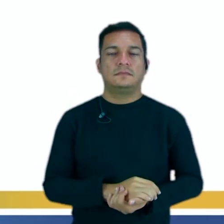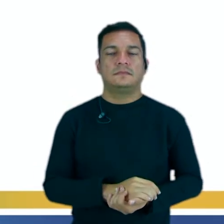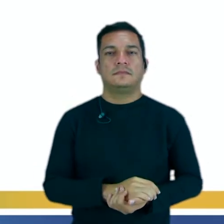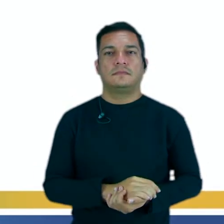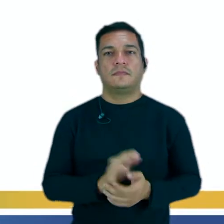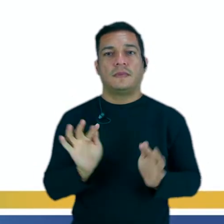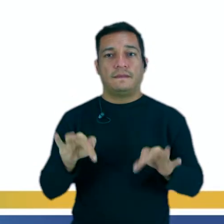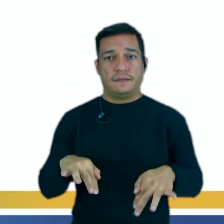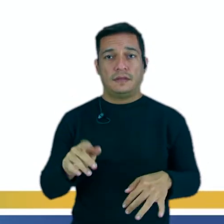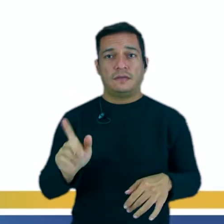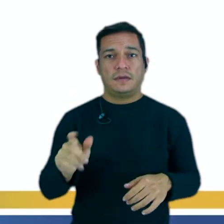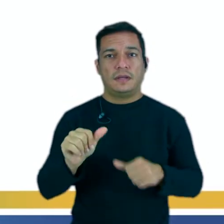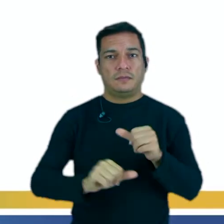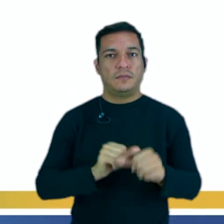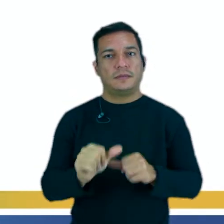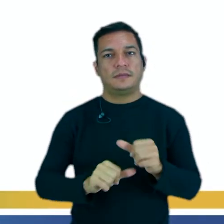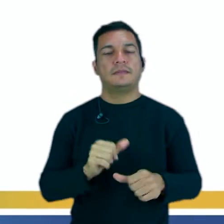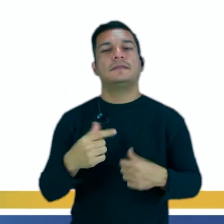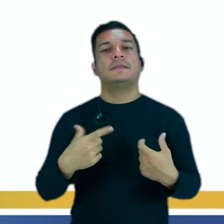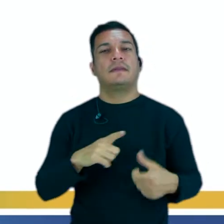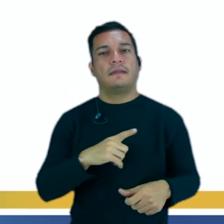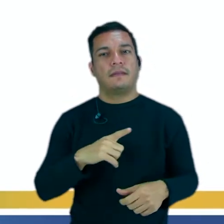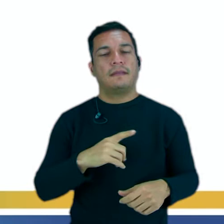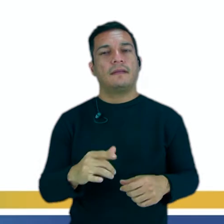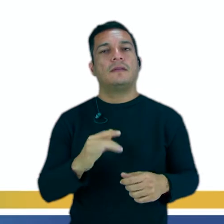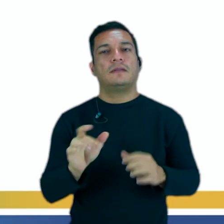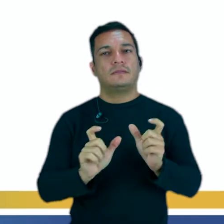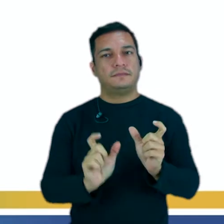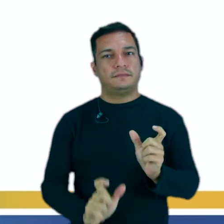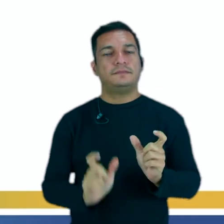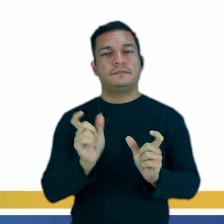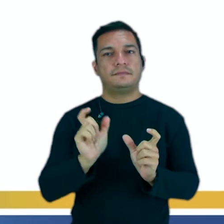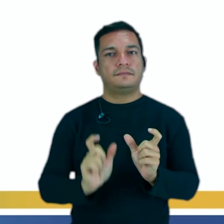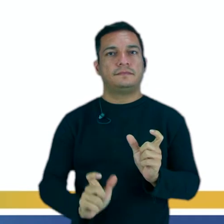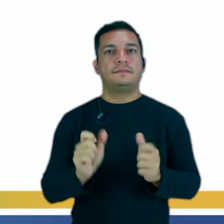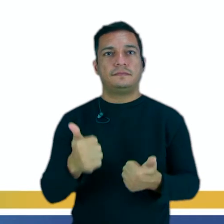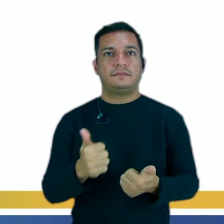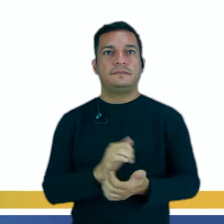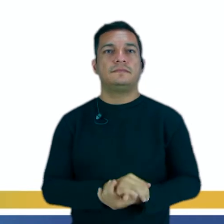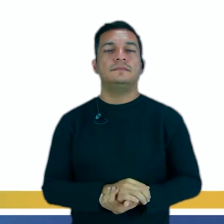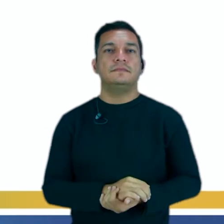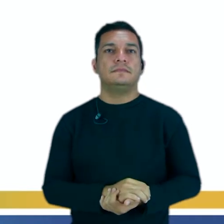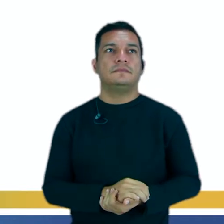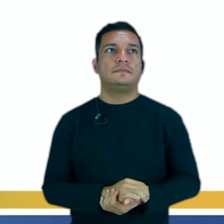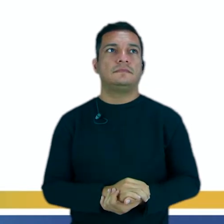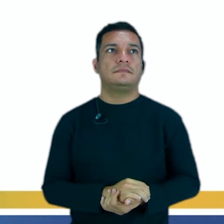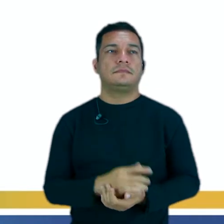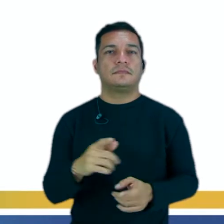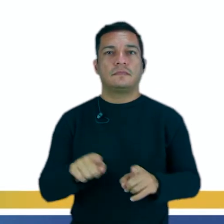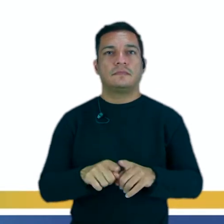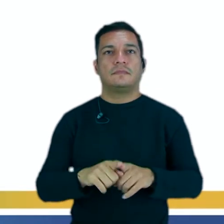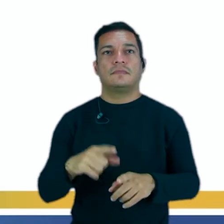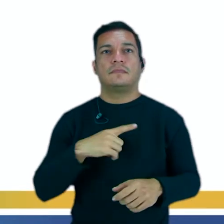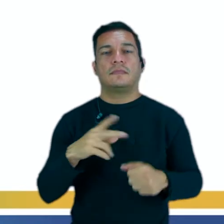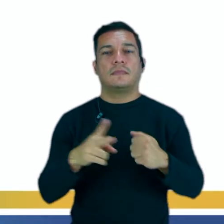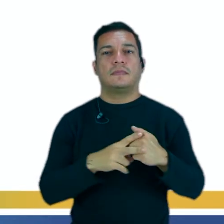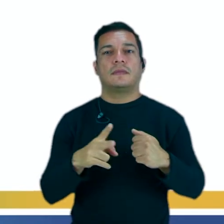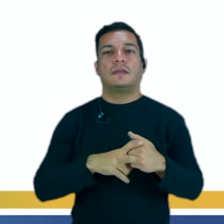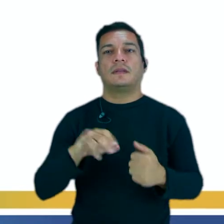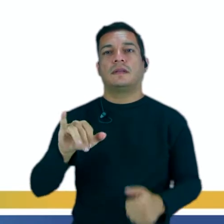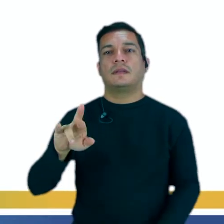terminación va a sofrer modificaciones cuando conjugamos. ¿Sí? Pero también tenemos verbos